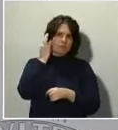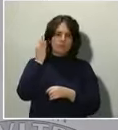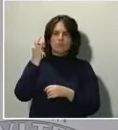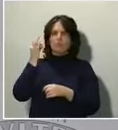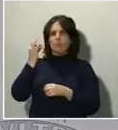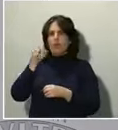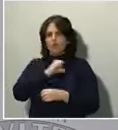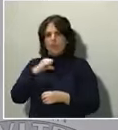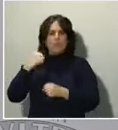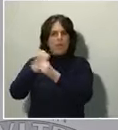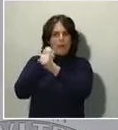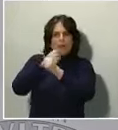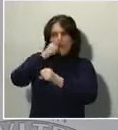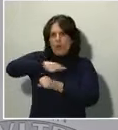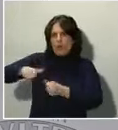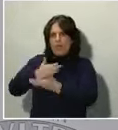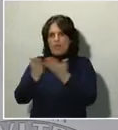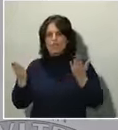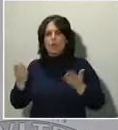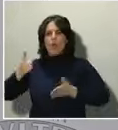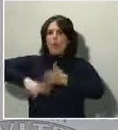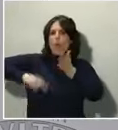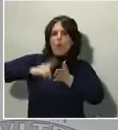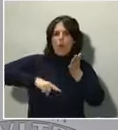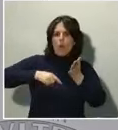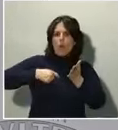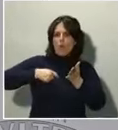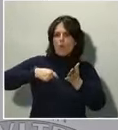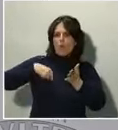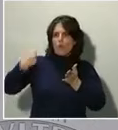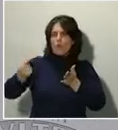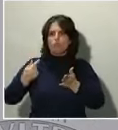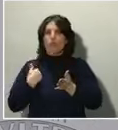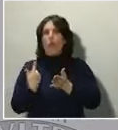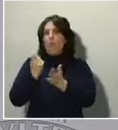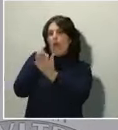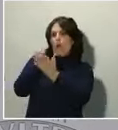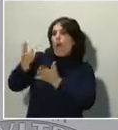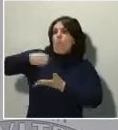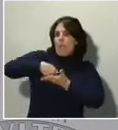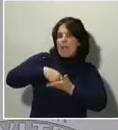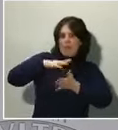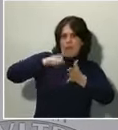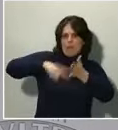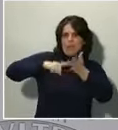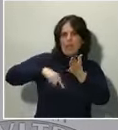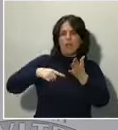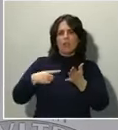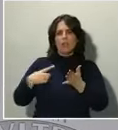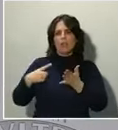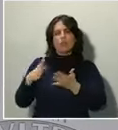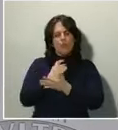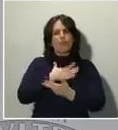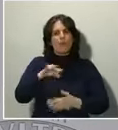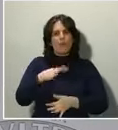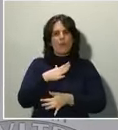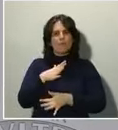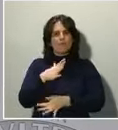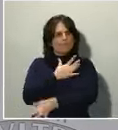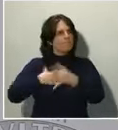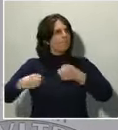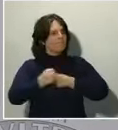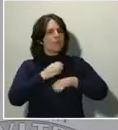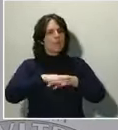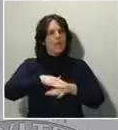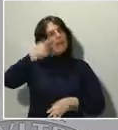alquilan, quienes son propietarios, todos podemos hacer, ponernos en la piel del otro para frenar ese impacto y abrir